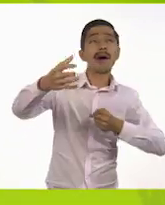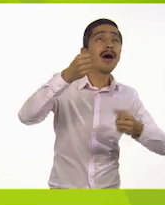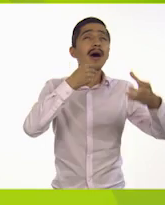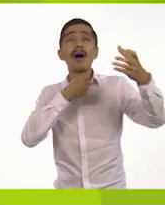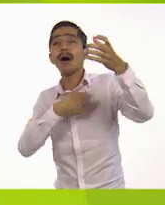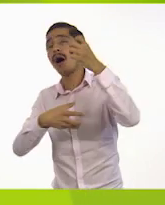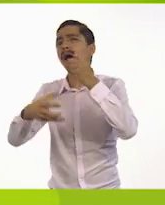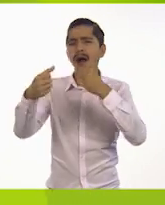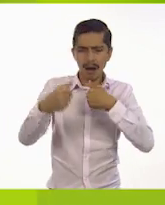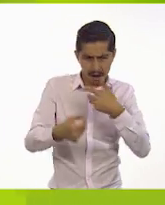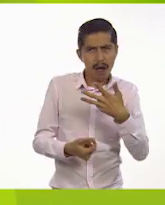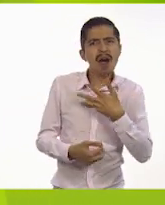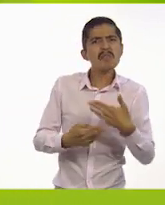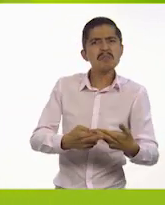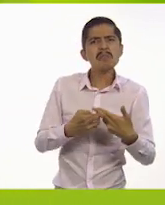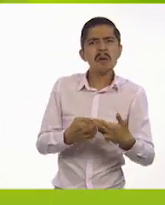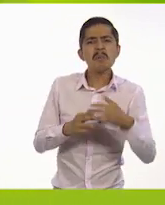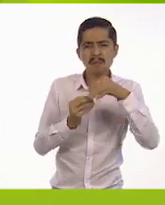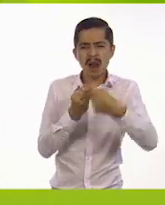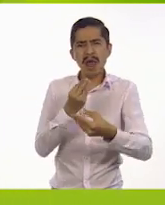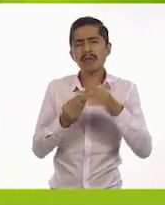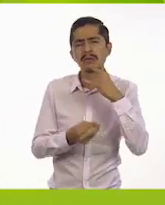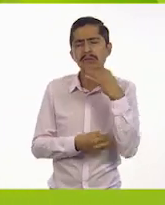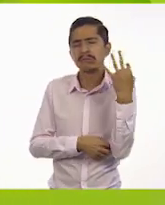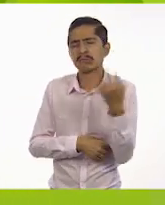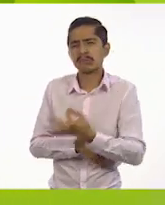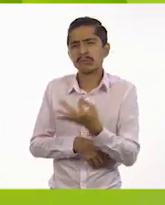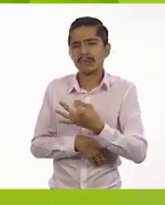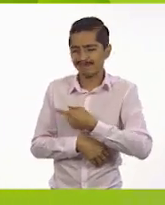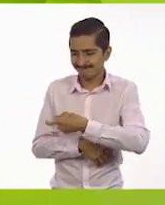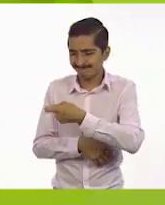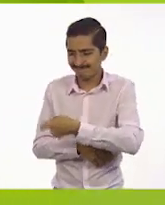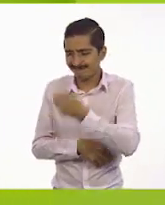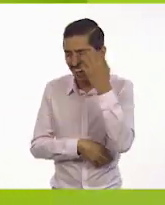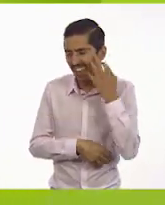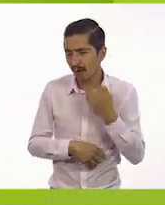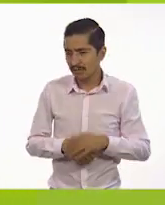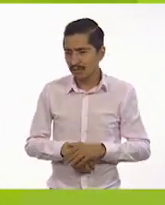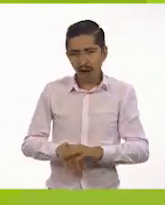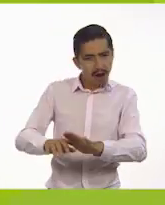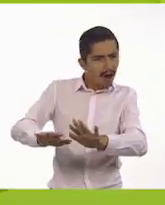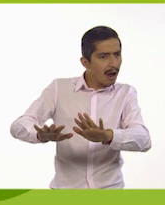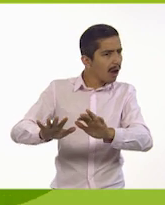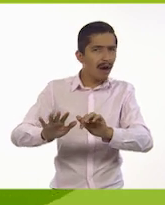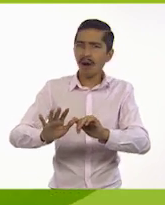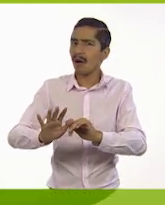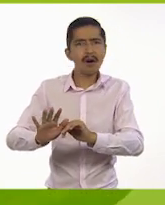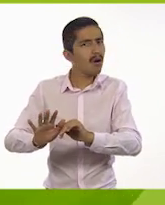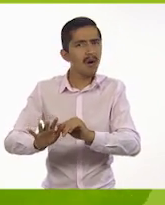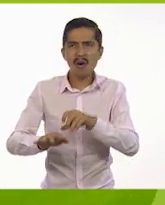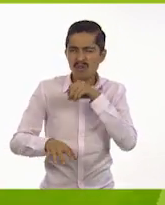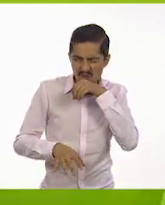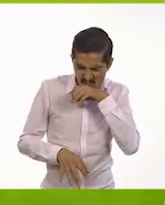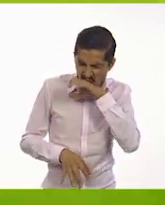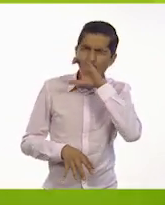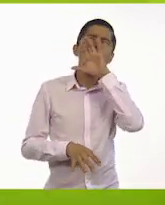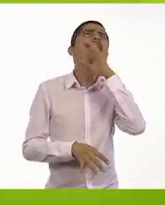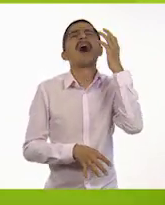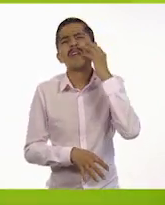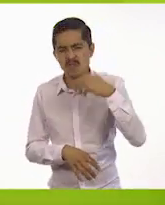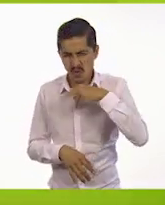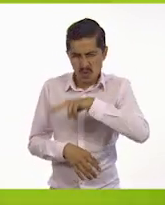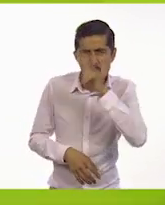también plátanos. Exquisitos. Saludos, león. Pero no, rugió el león. Yo nunca